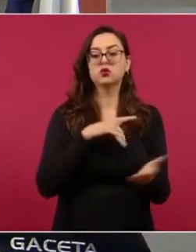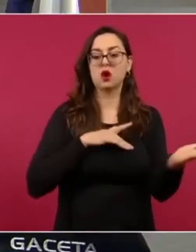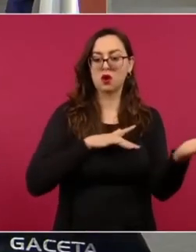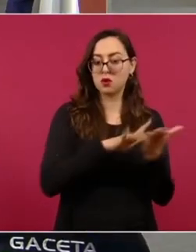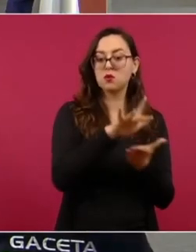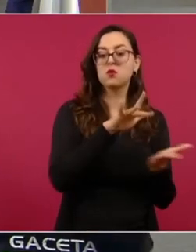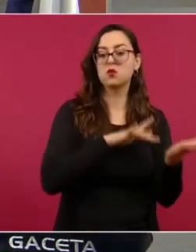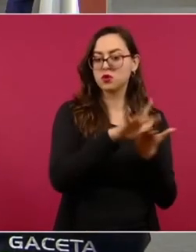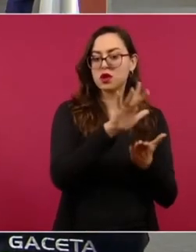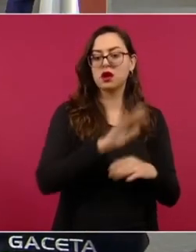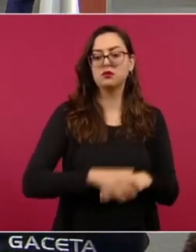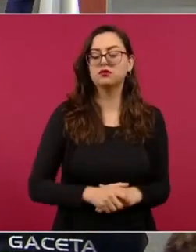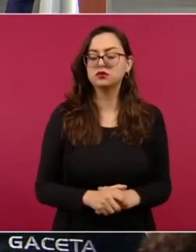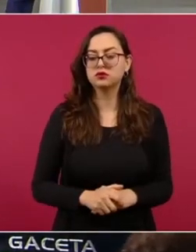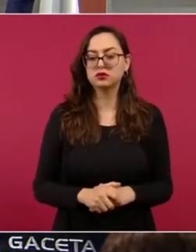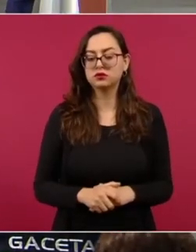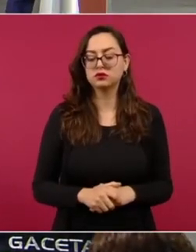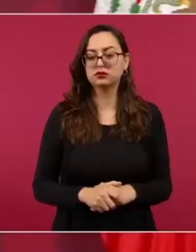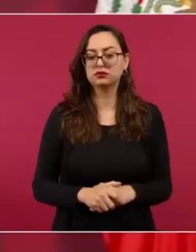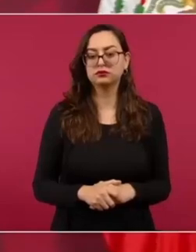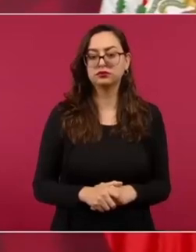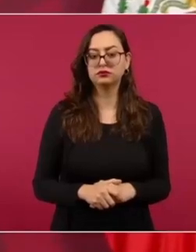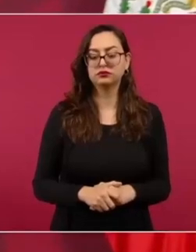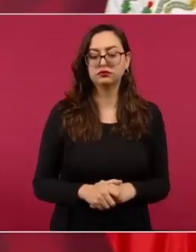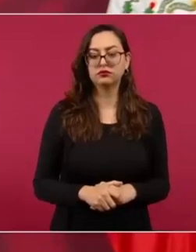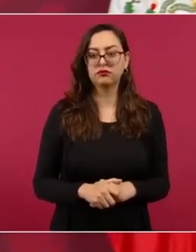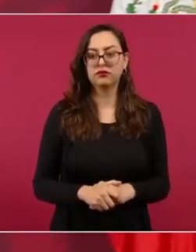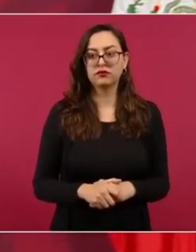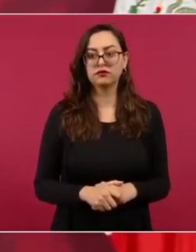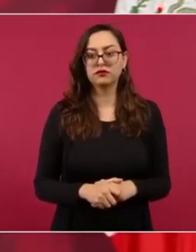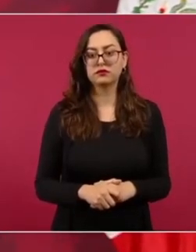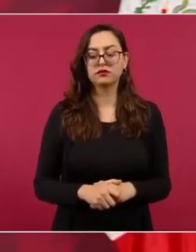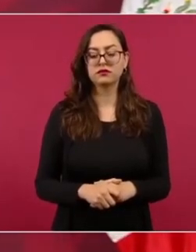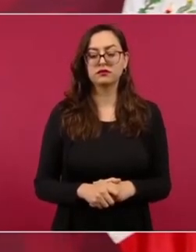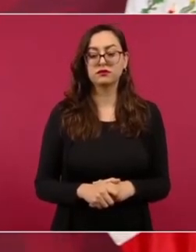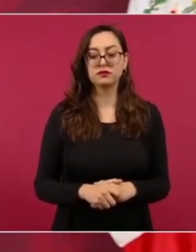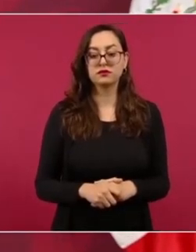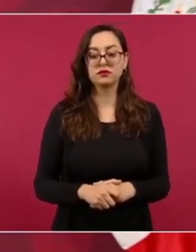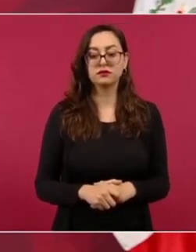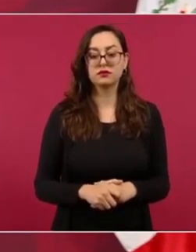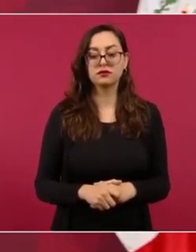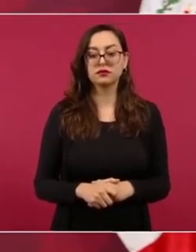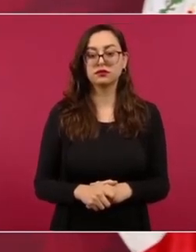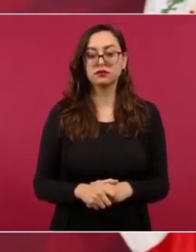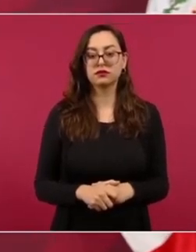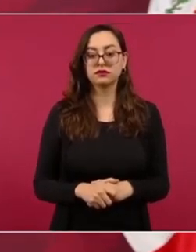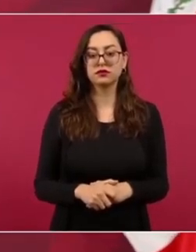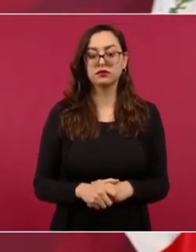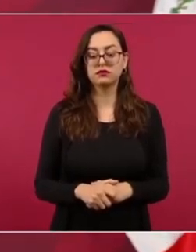incluso invitamos el 20